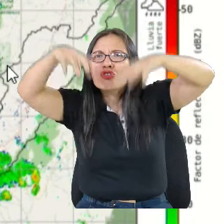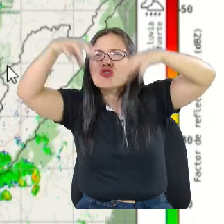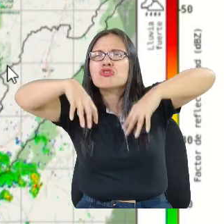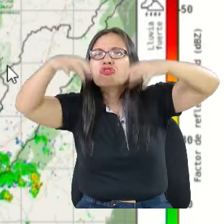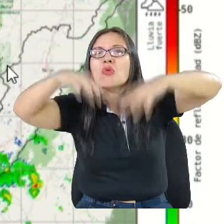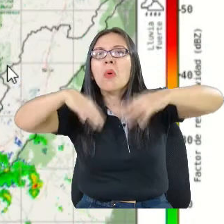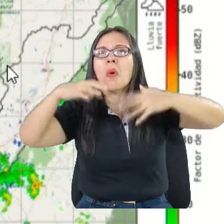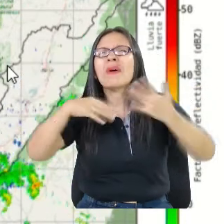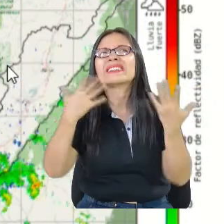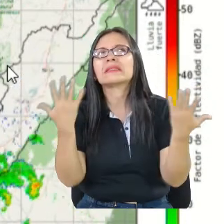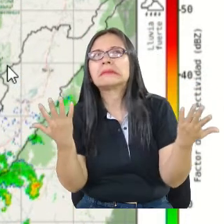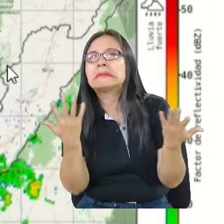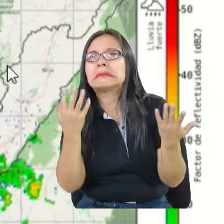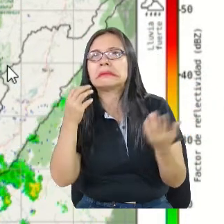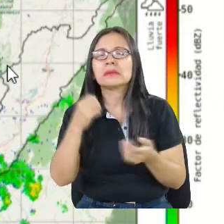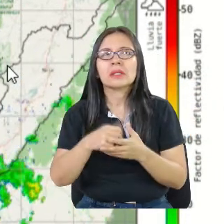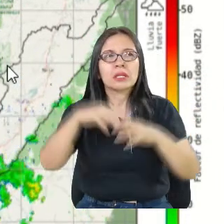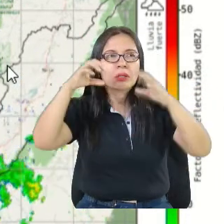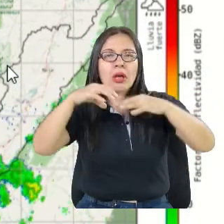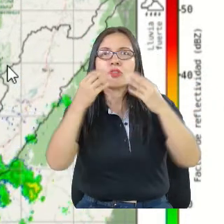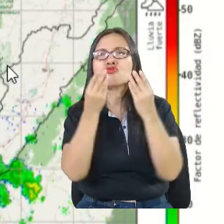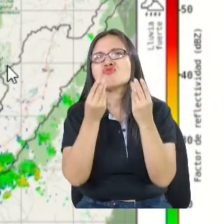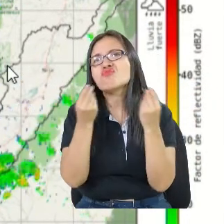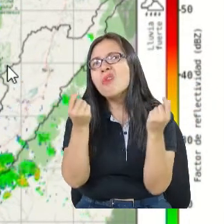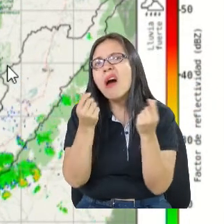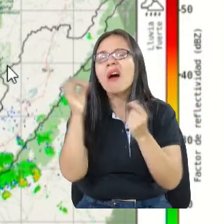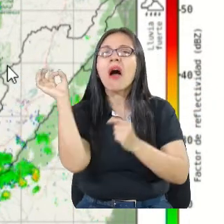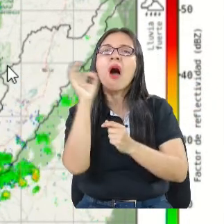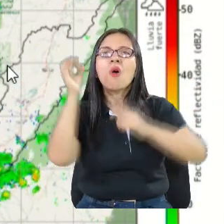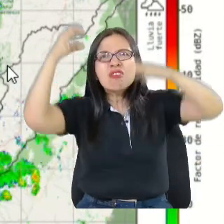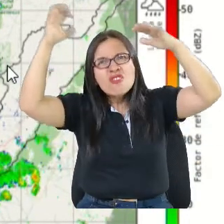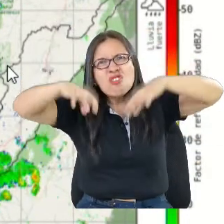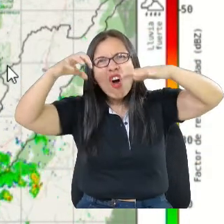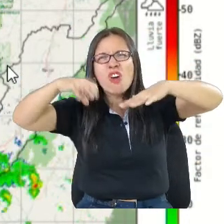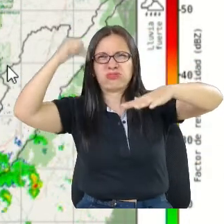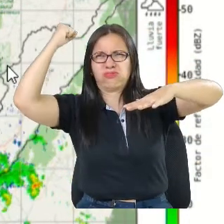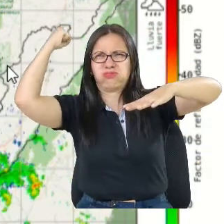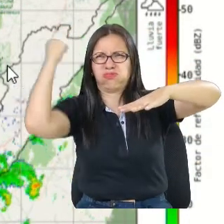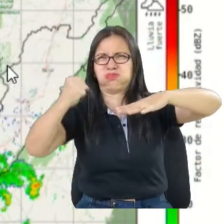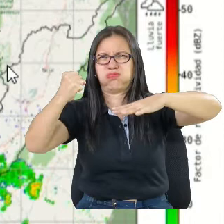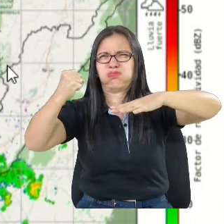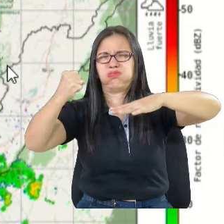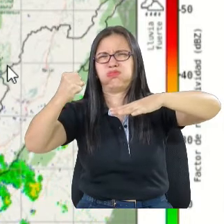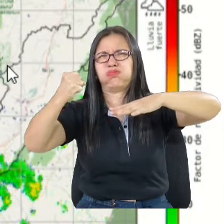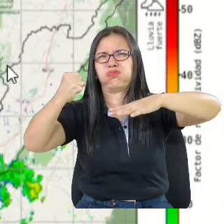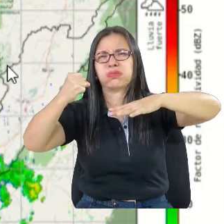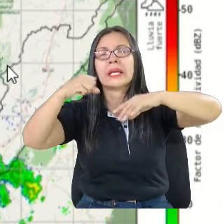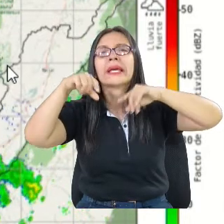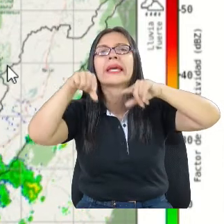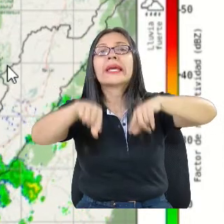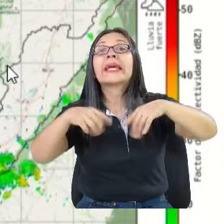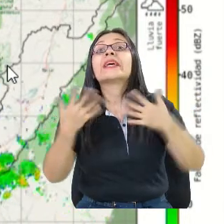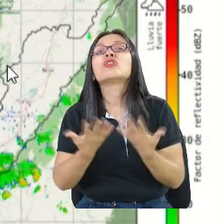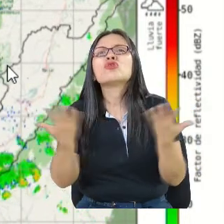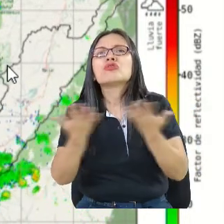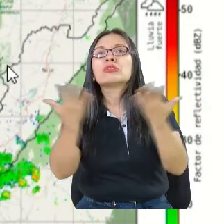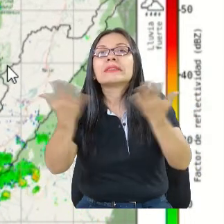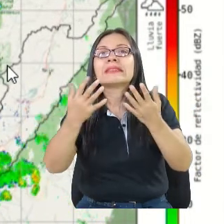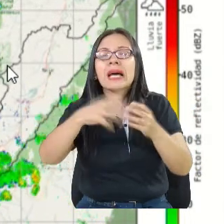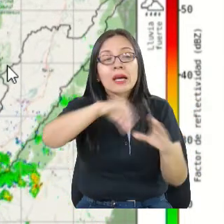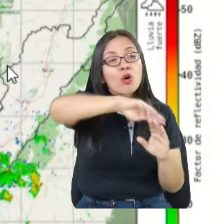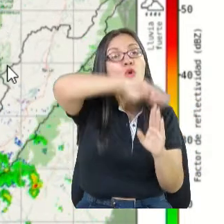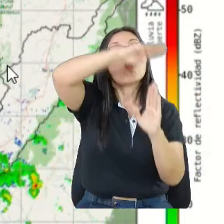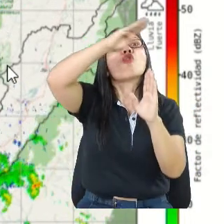a tener lluvias fuertes o moderadas. Ese radar está instalado precisamente en el cerro de Munchique, en el Cauca. Y